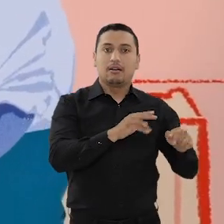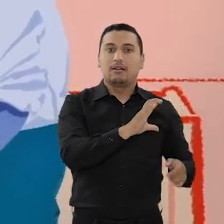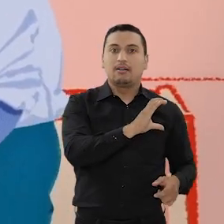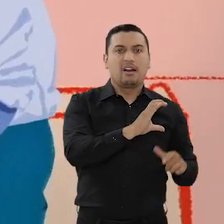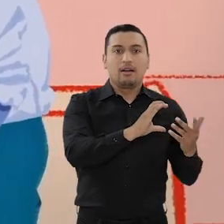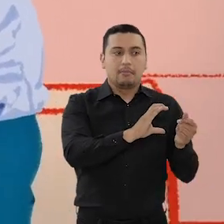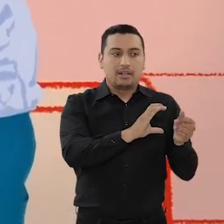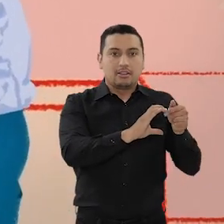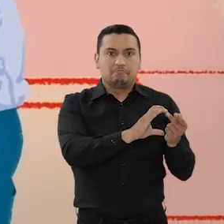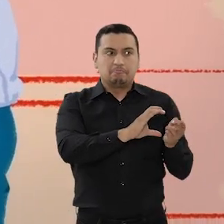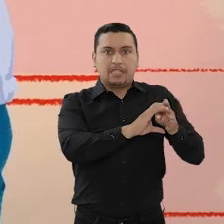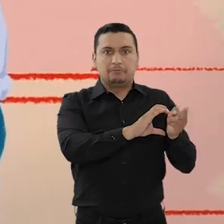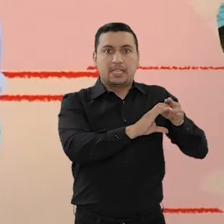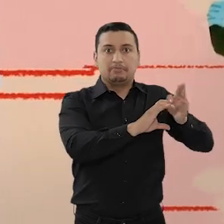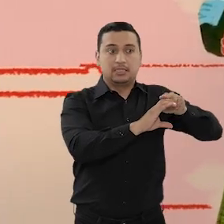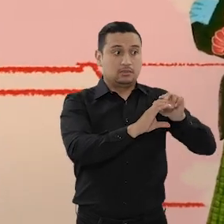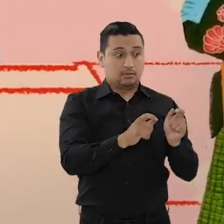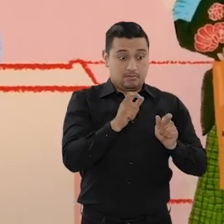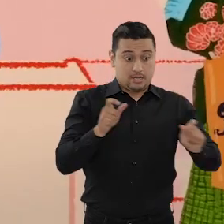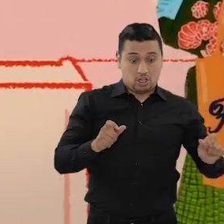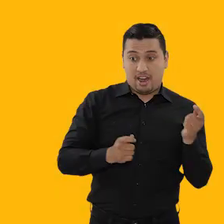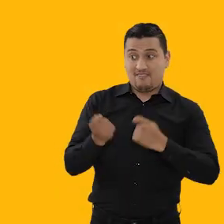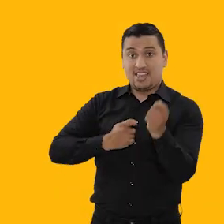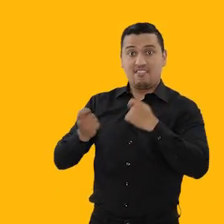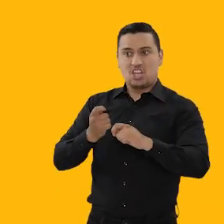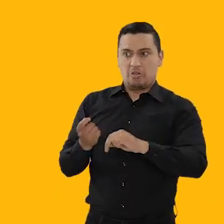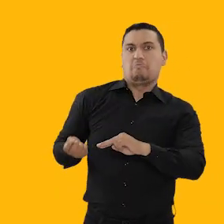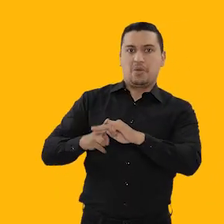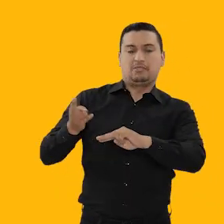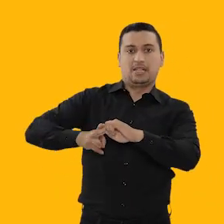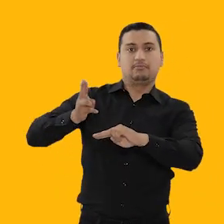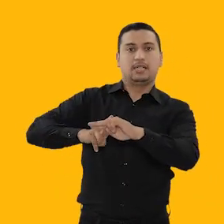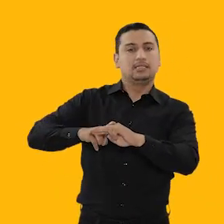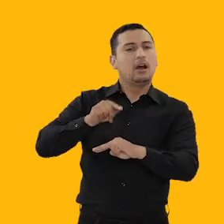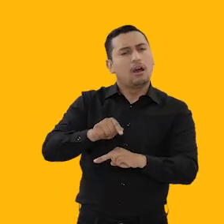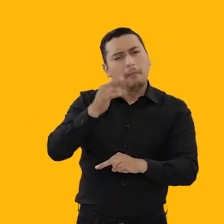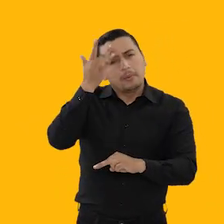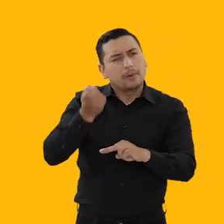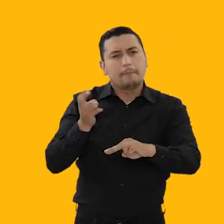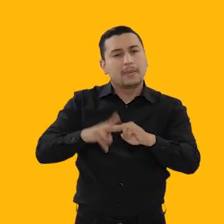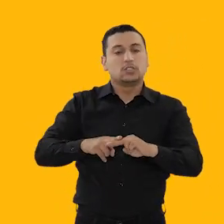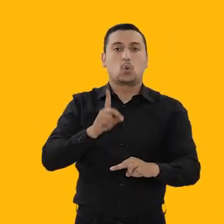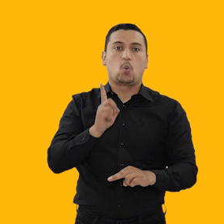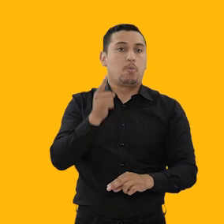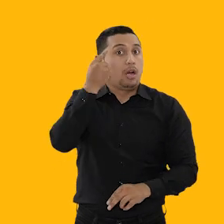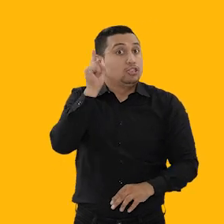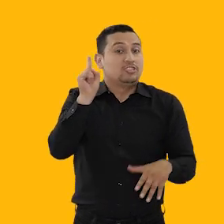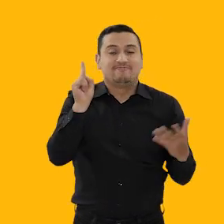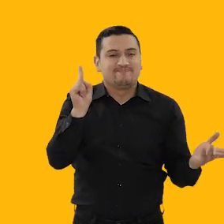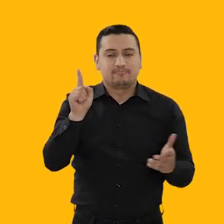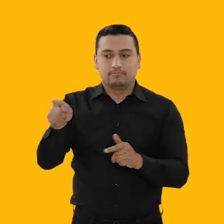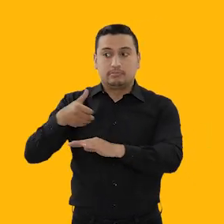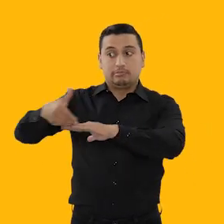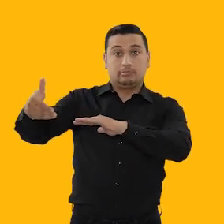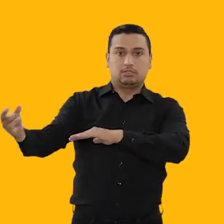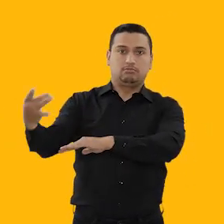que los vendedores tendrán incentivos a incrementarlos. En todos estos casos, el aumento de precios se habrá producido porque de manera no